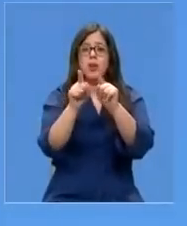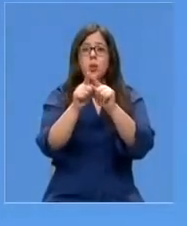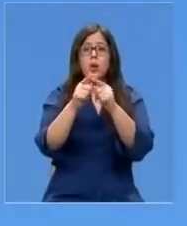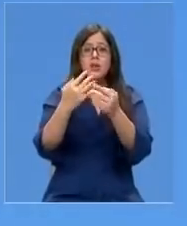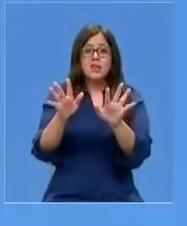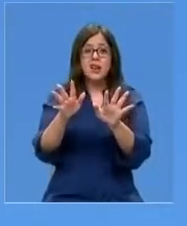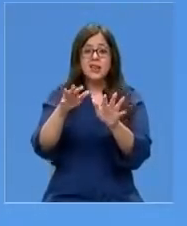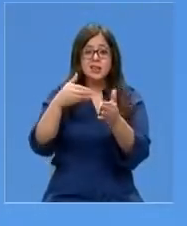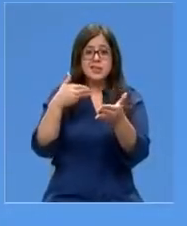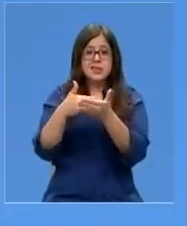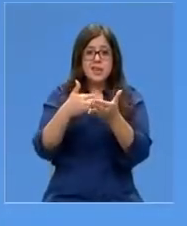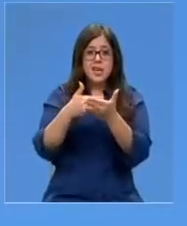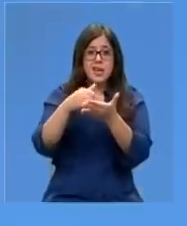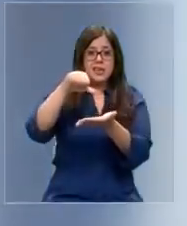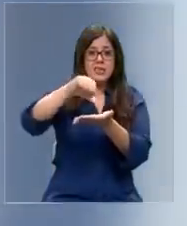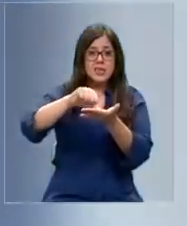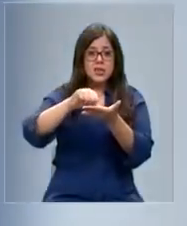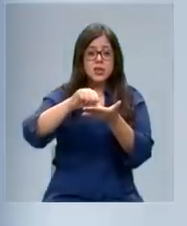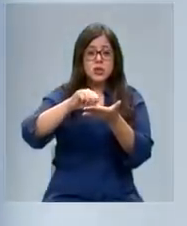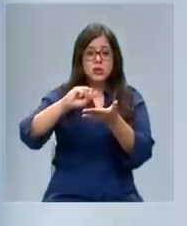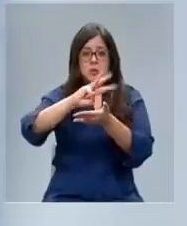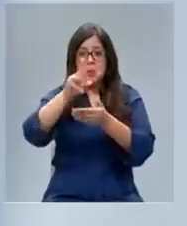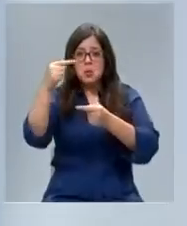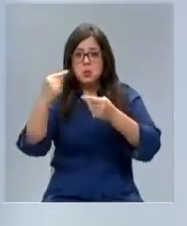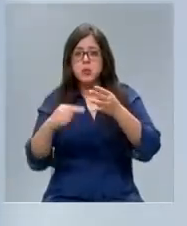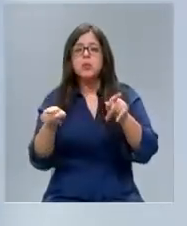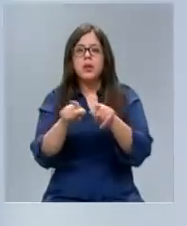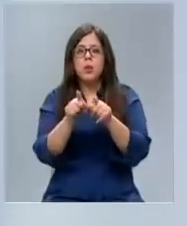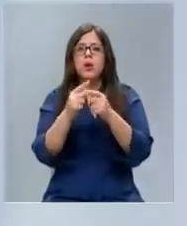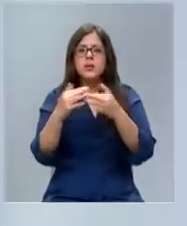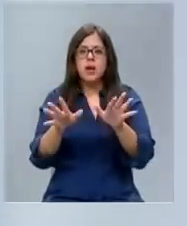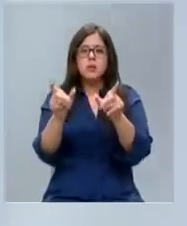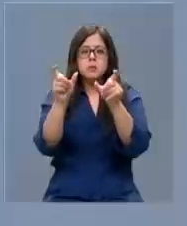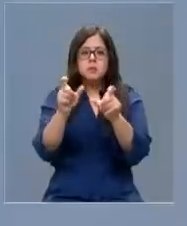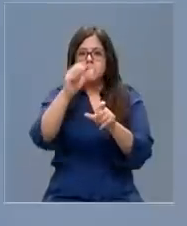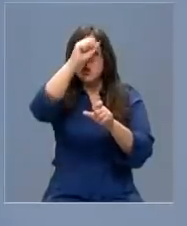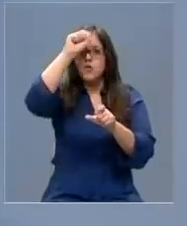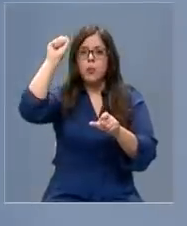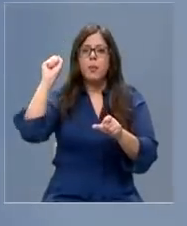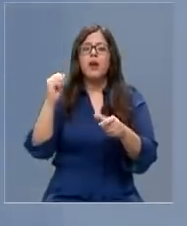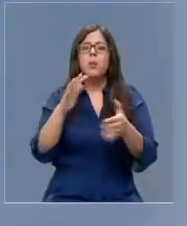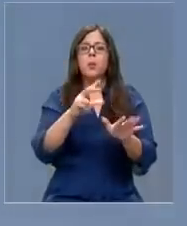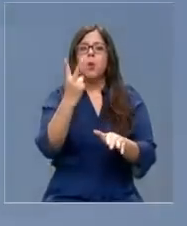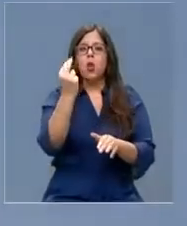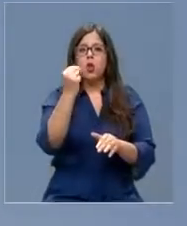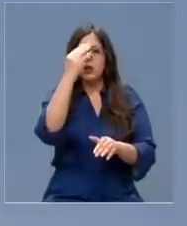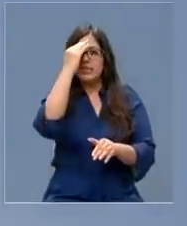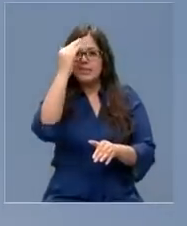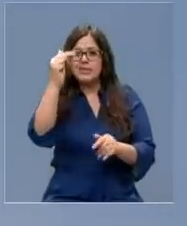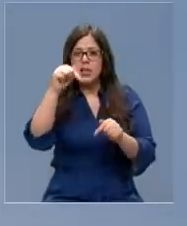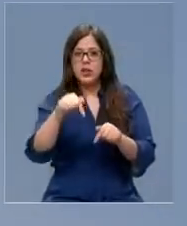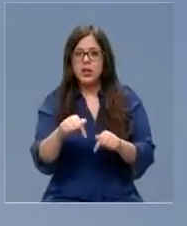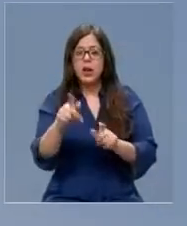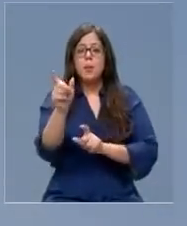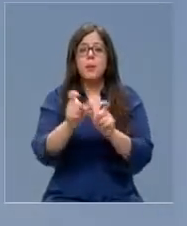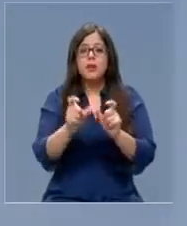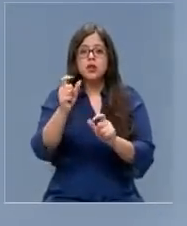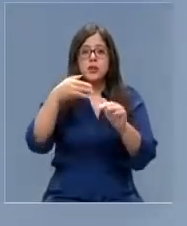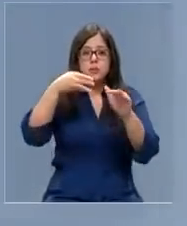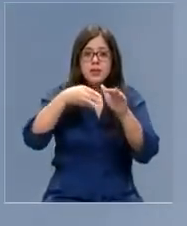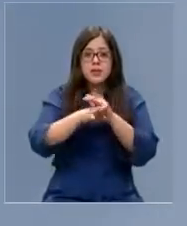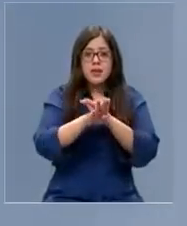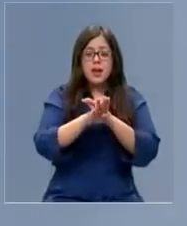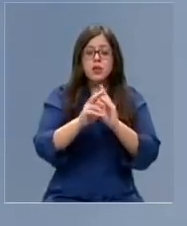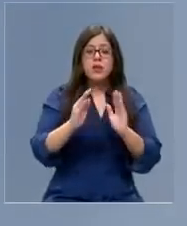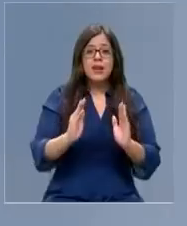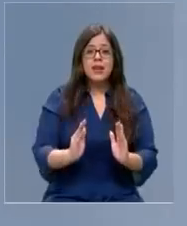distrito comercial, pudo ser finalmente controlado por bomberos poco antes del mediodía. Voluntarios pudieron ingresar a